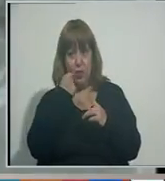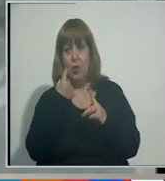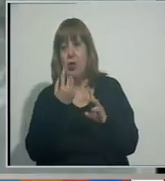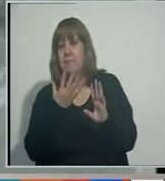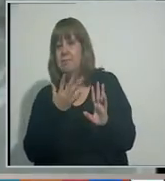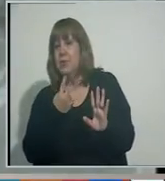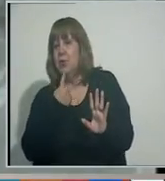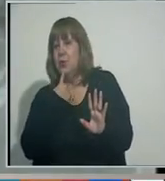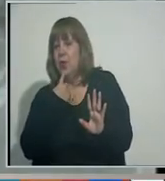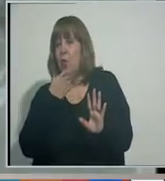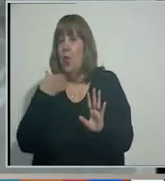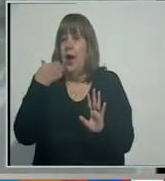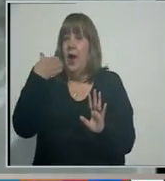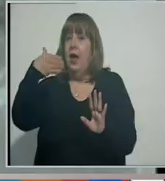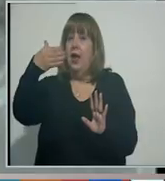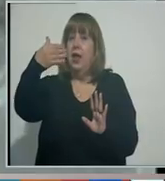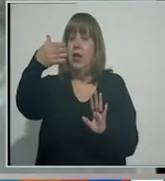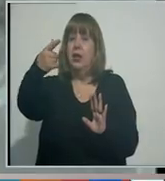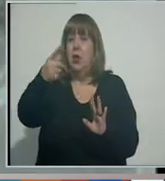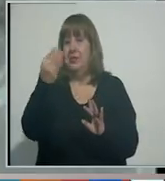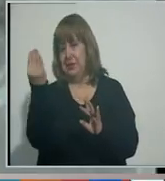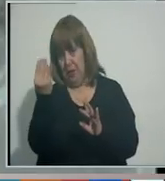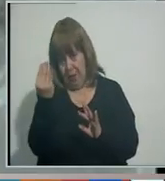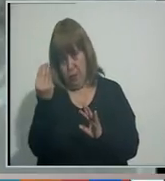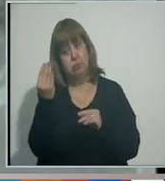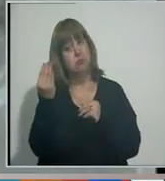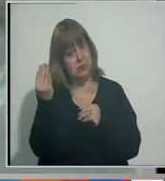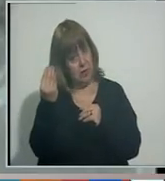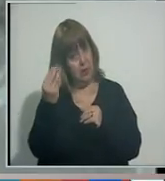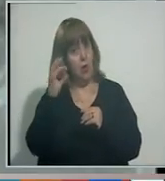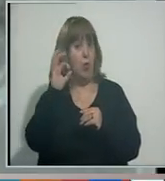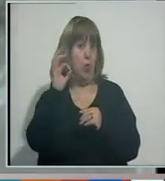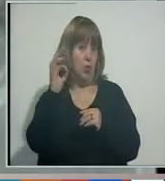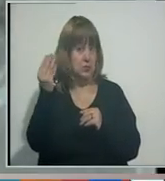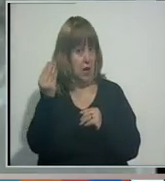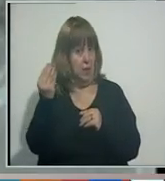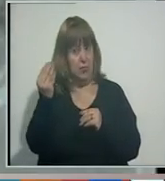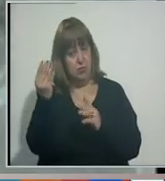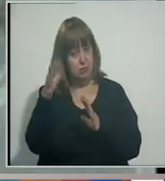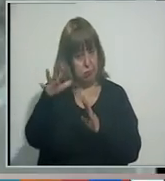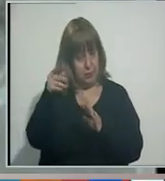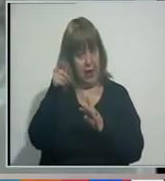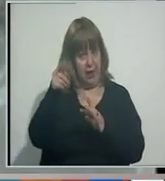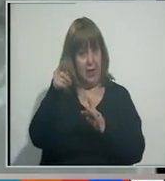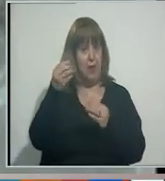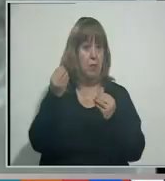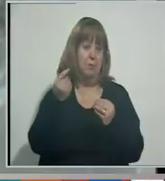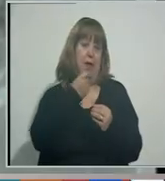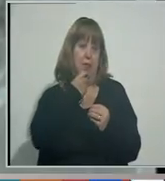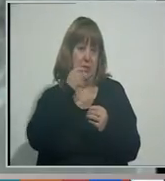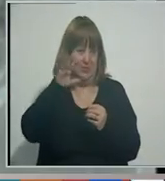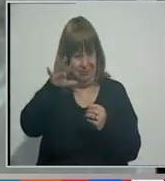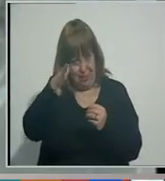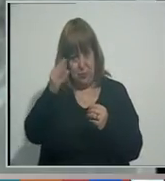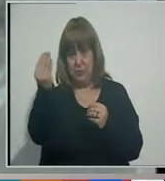de inestabilidad, tendríamos que pensar en el día sábado, con el próximo momento de tiempo inestable en la provincia de Mendoza.